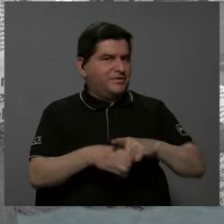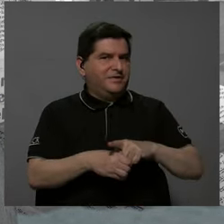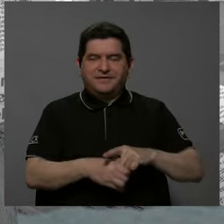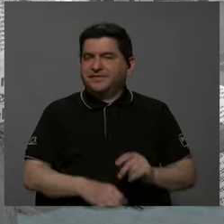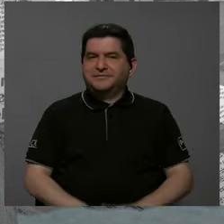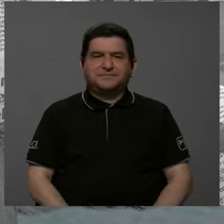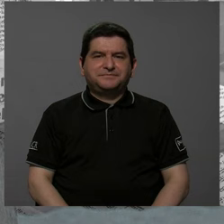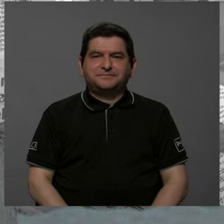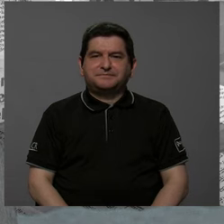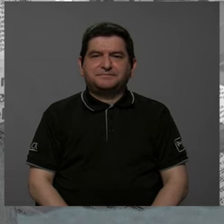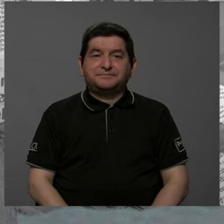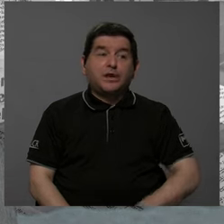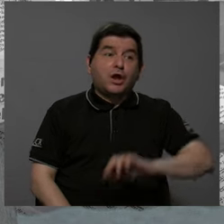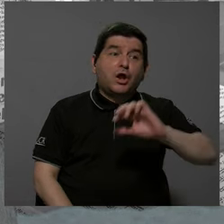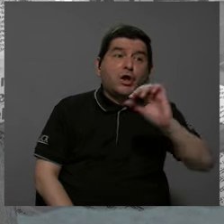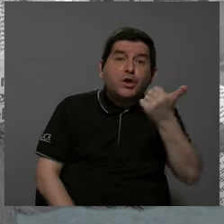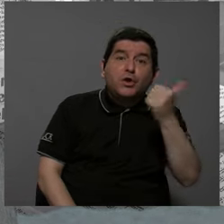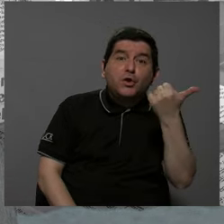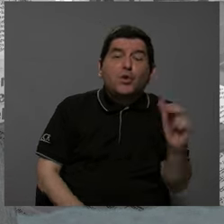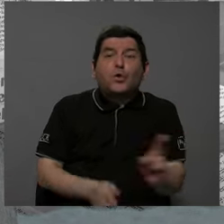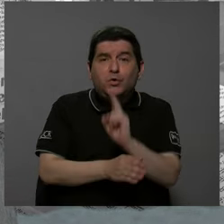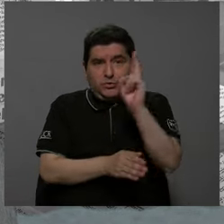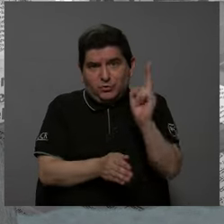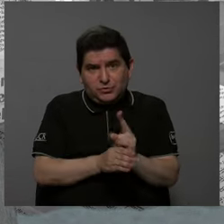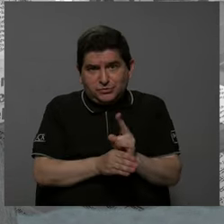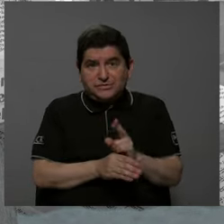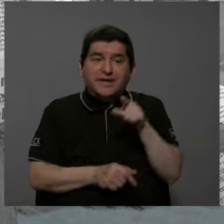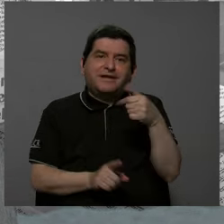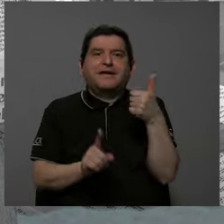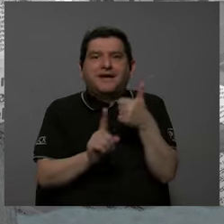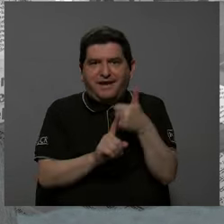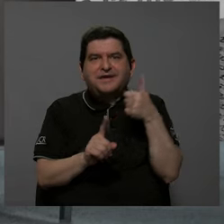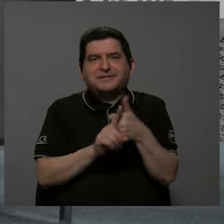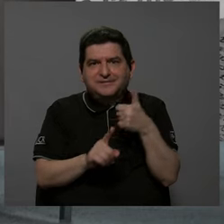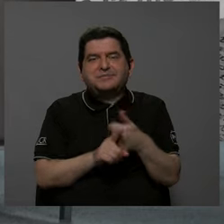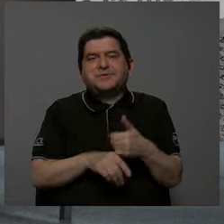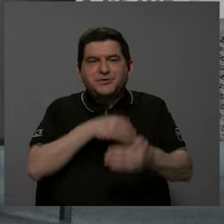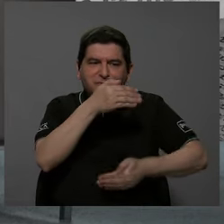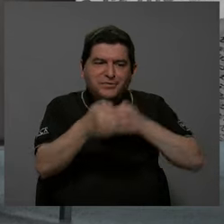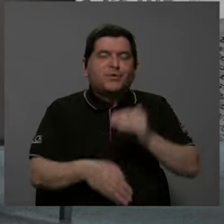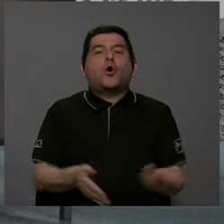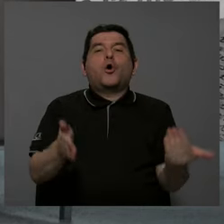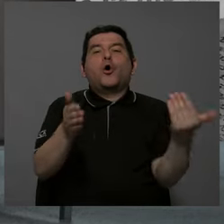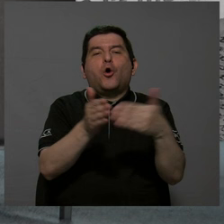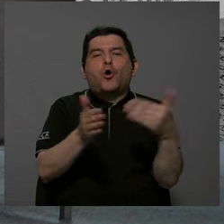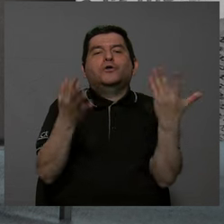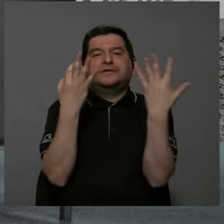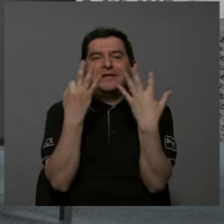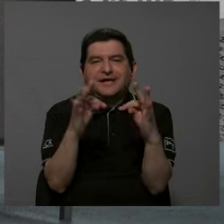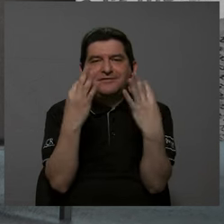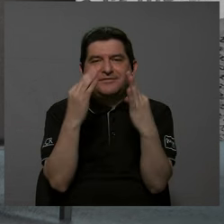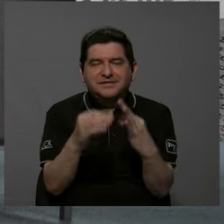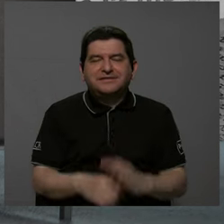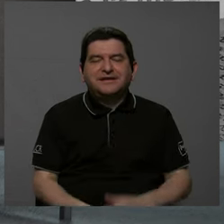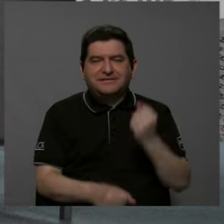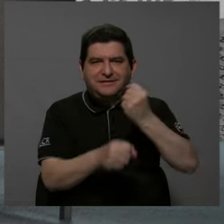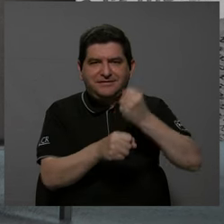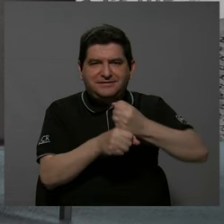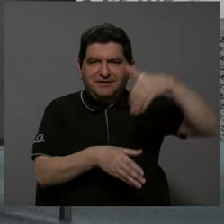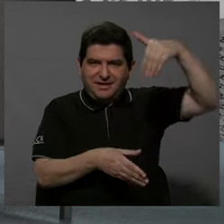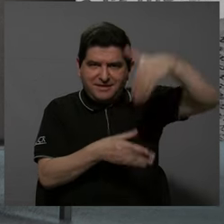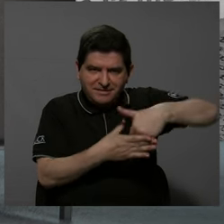curiosamente otros van a utilizar ese mismo recurso para volver a la municipalidad.